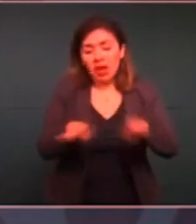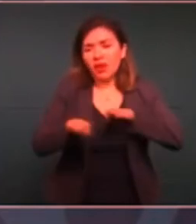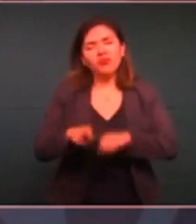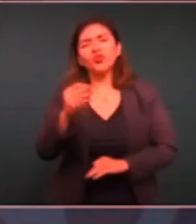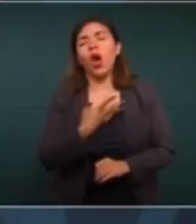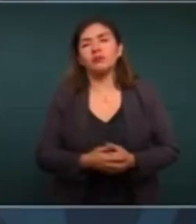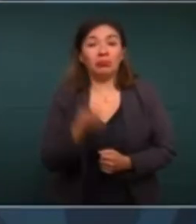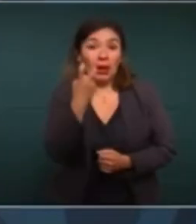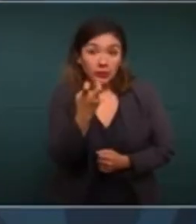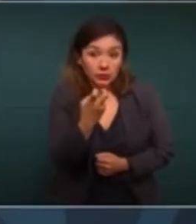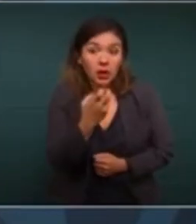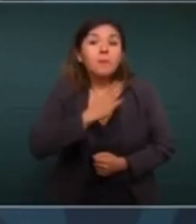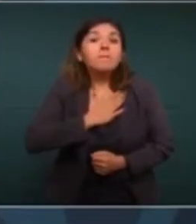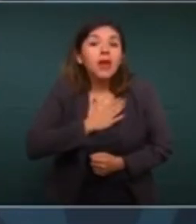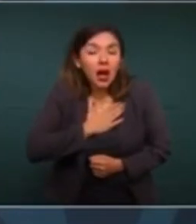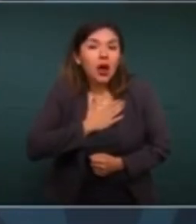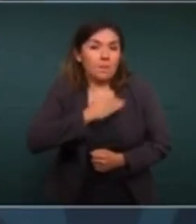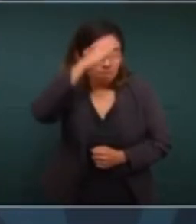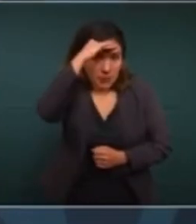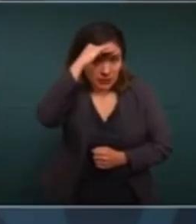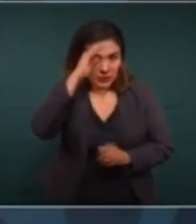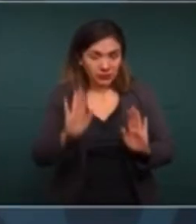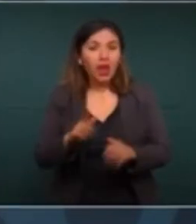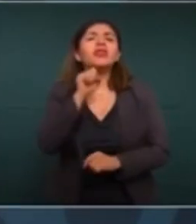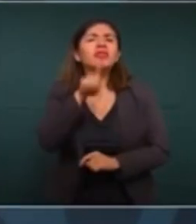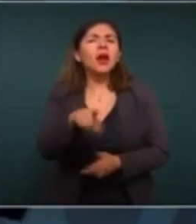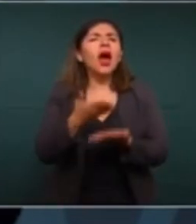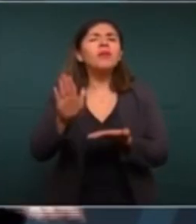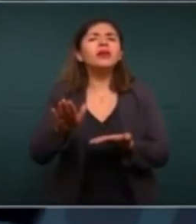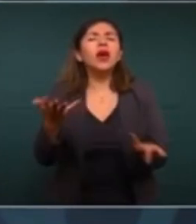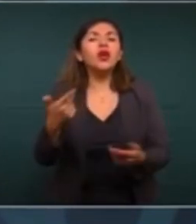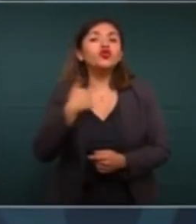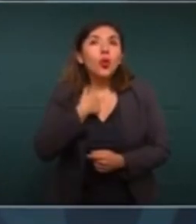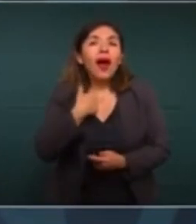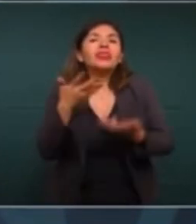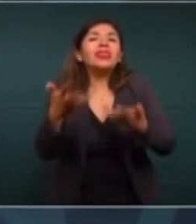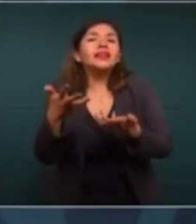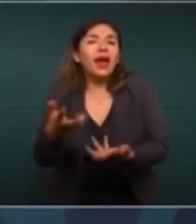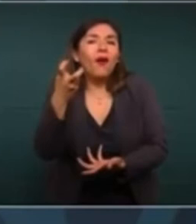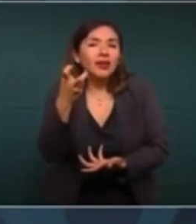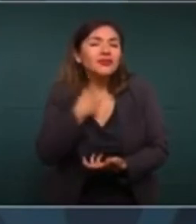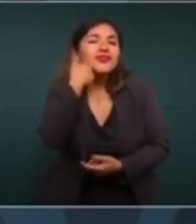perder. Ese es mi pronóstico. Además, lo deseo.